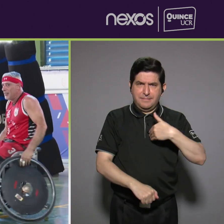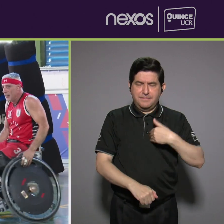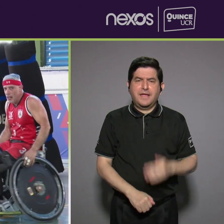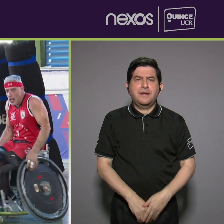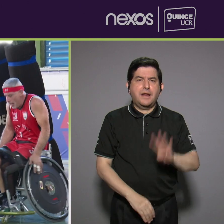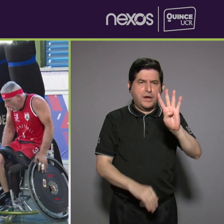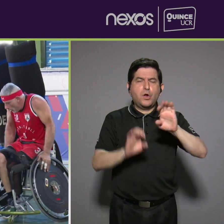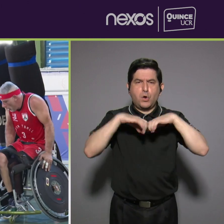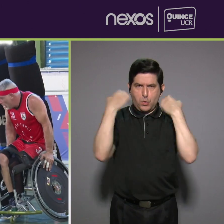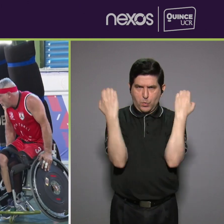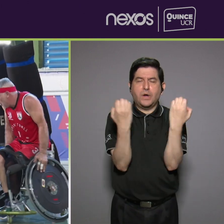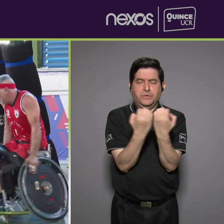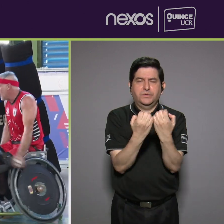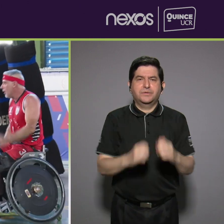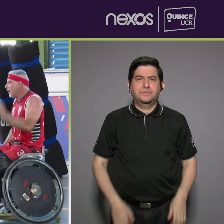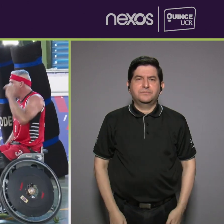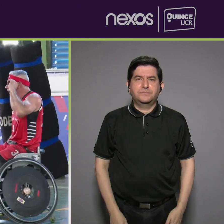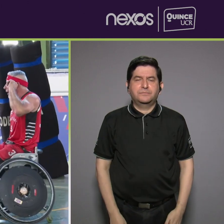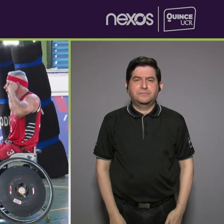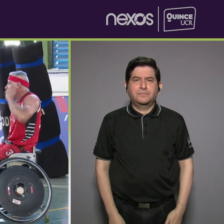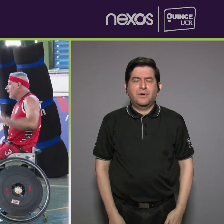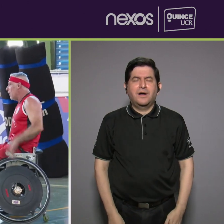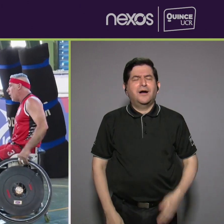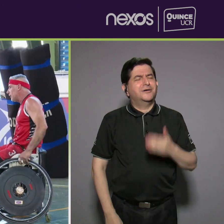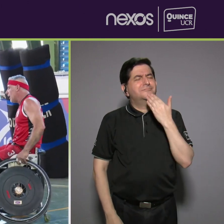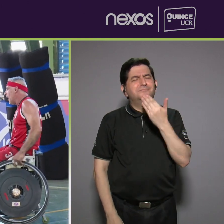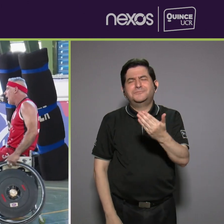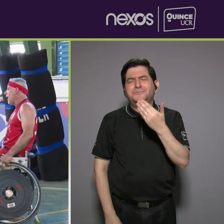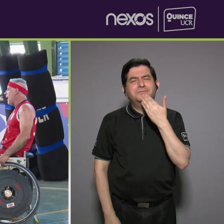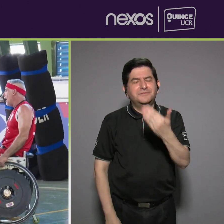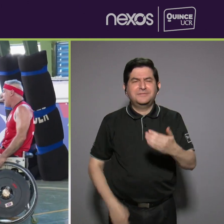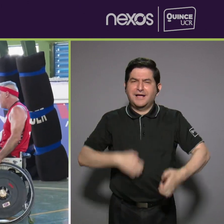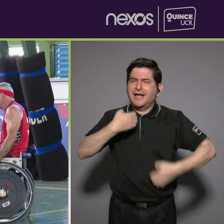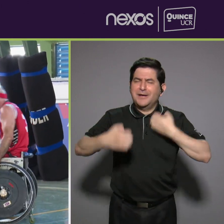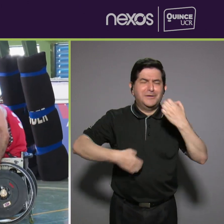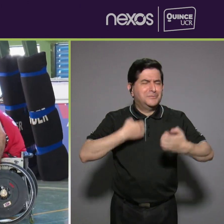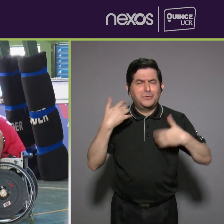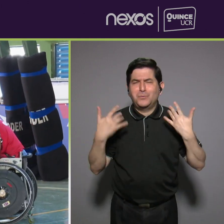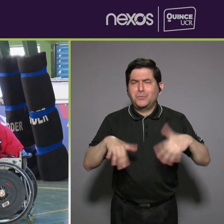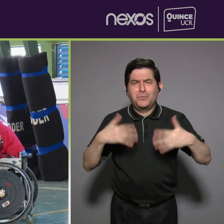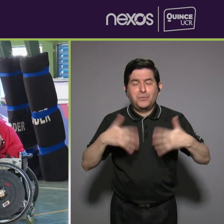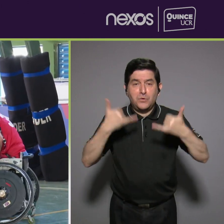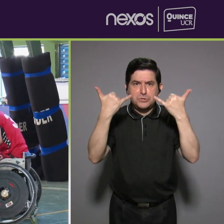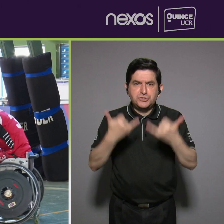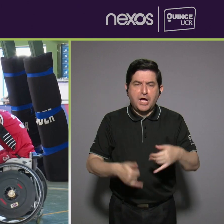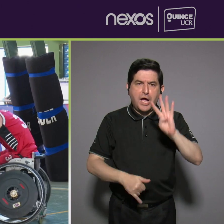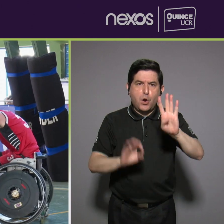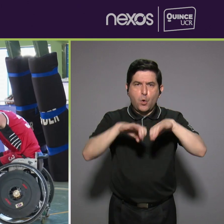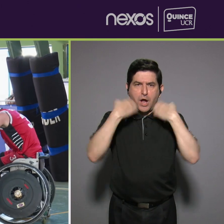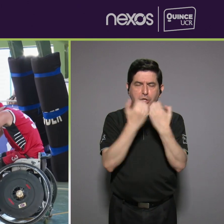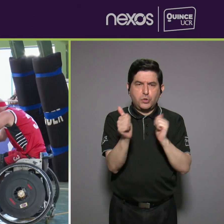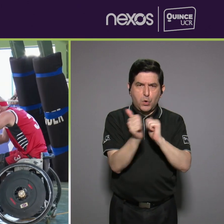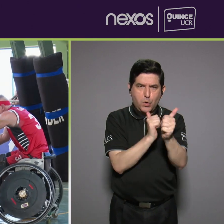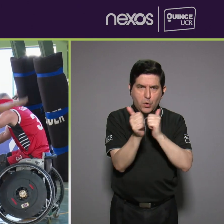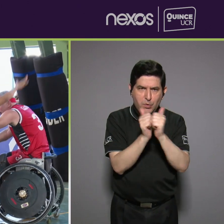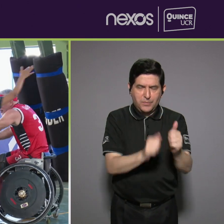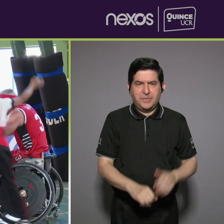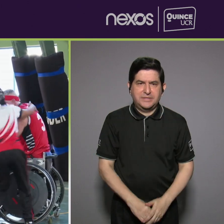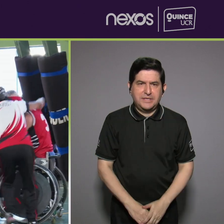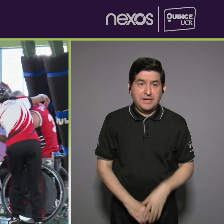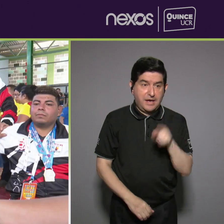con cuatro equipos Y la verdad muy agradecido muy emocionante ver que ya hay cuatro equipos que competí en juegos